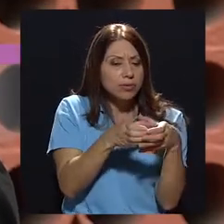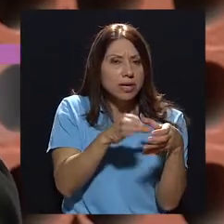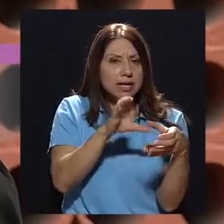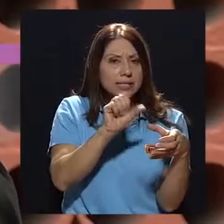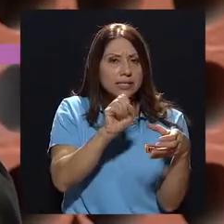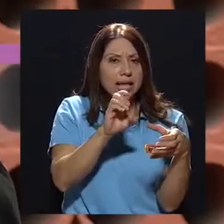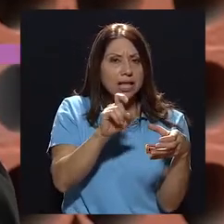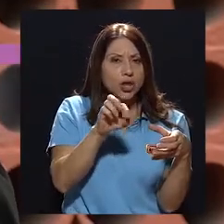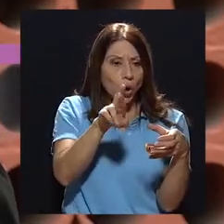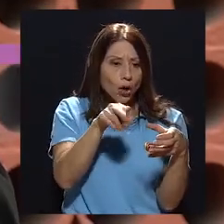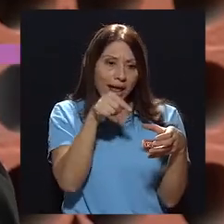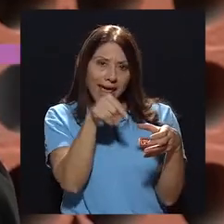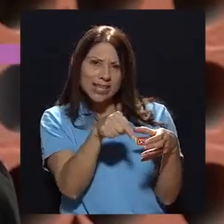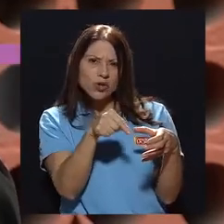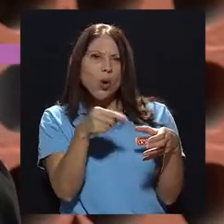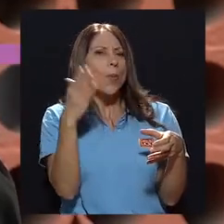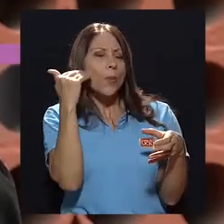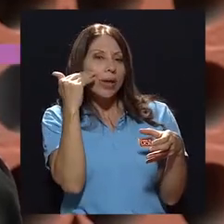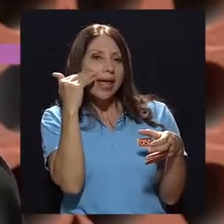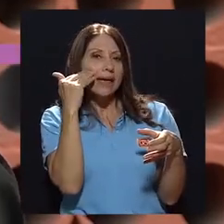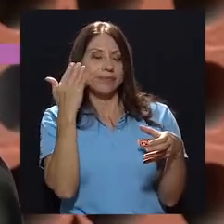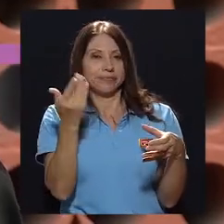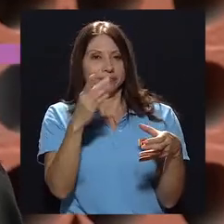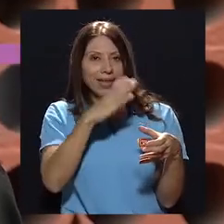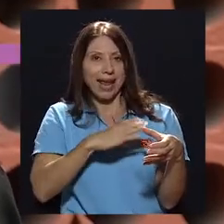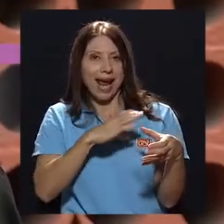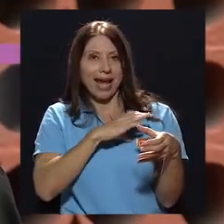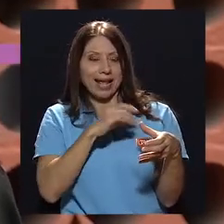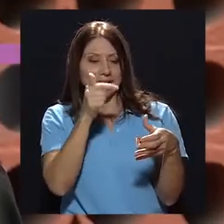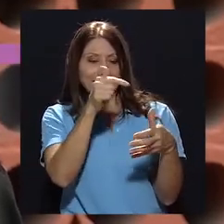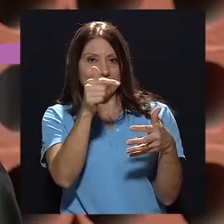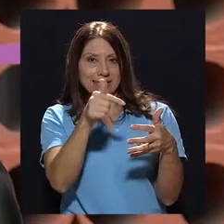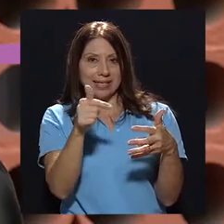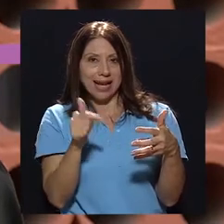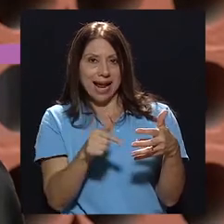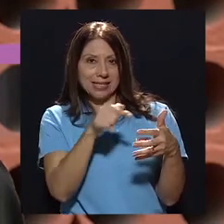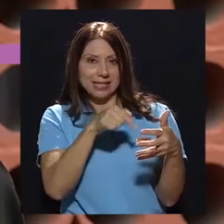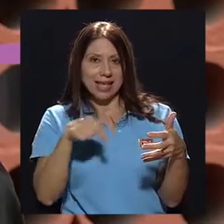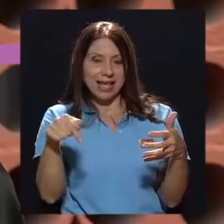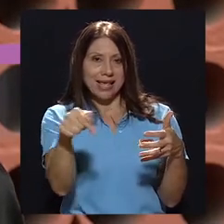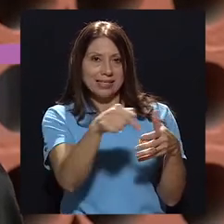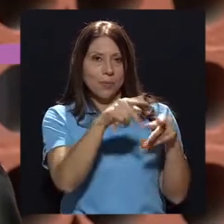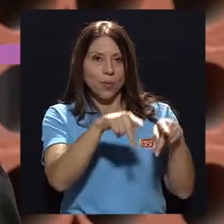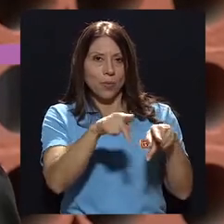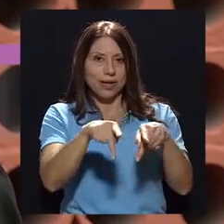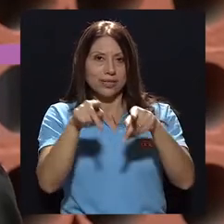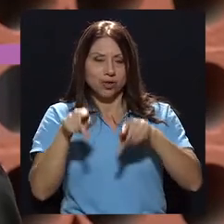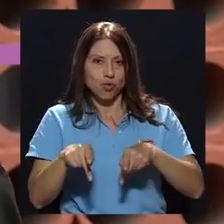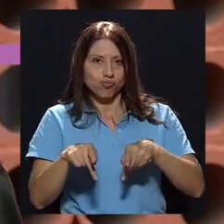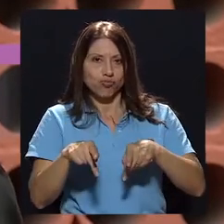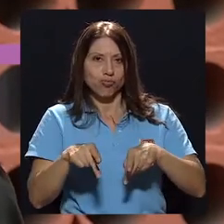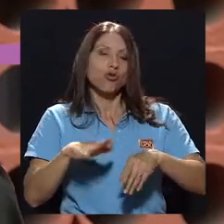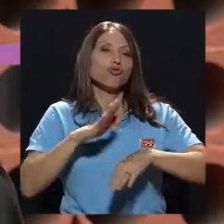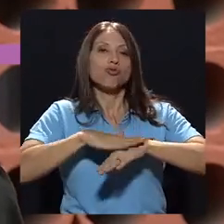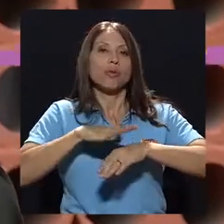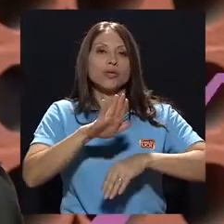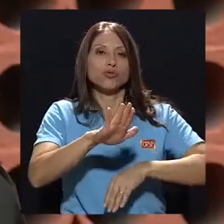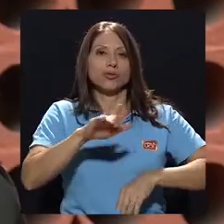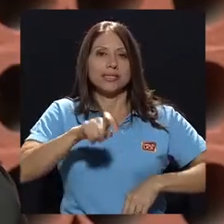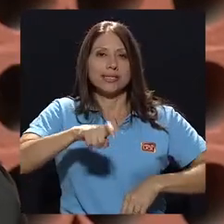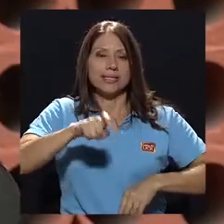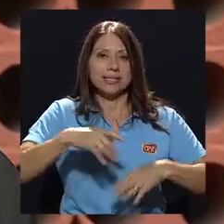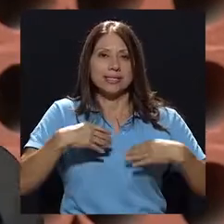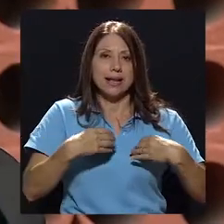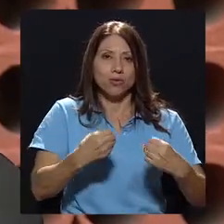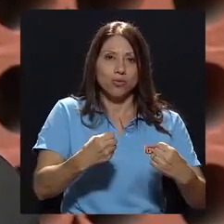qué constituye un sector? Básicamente, las características que tiene esa población en términos de necesidades de salud,